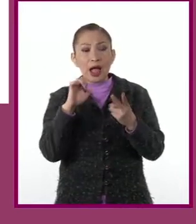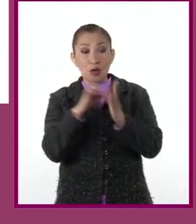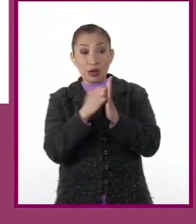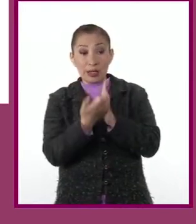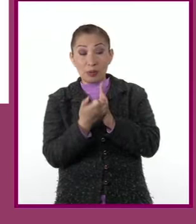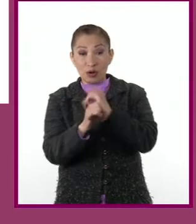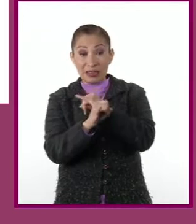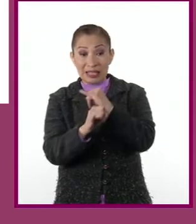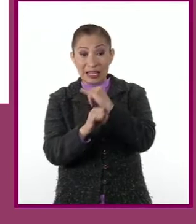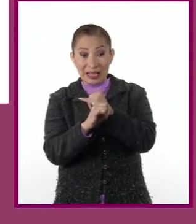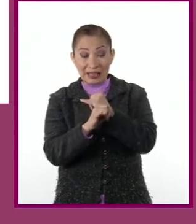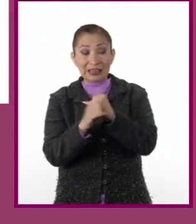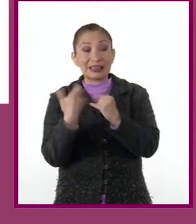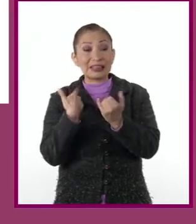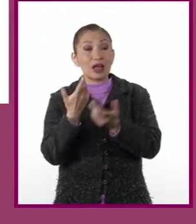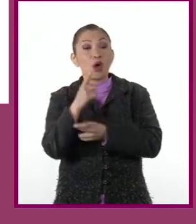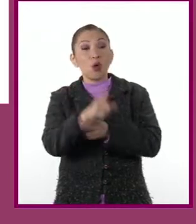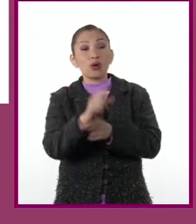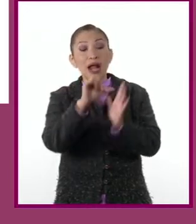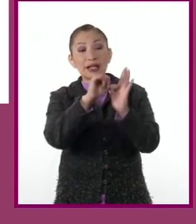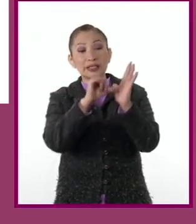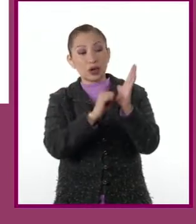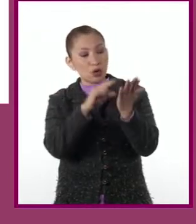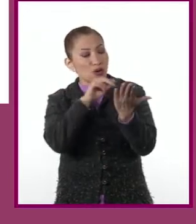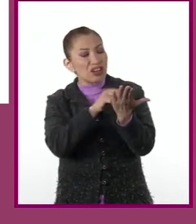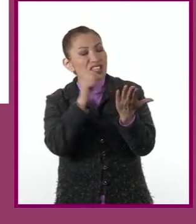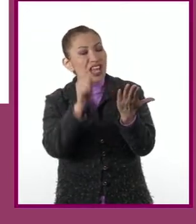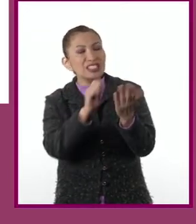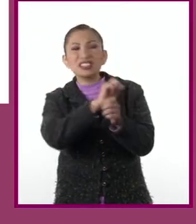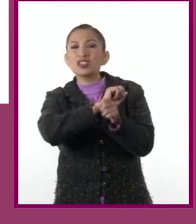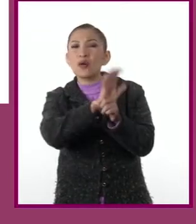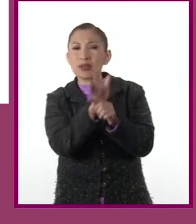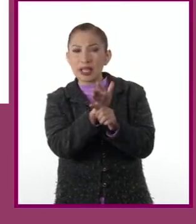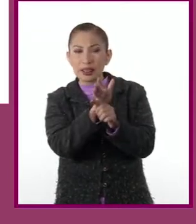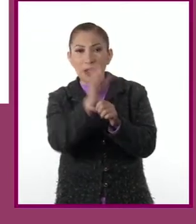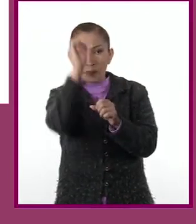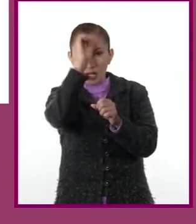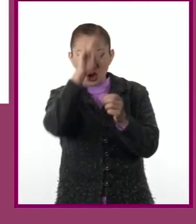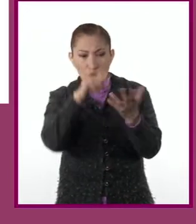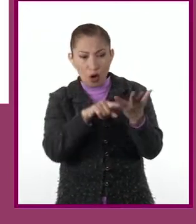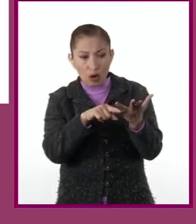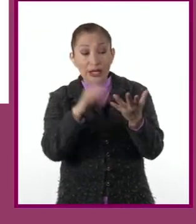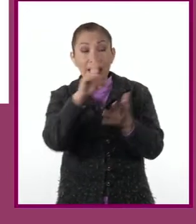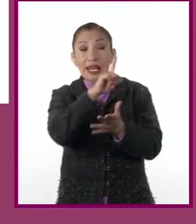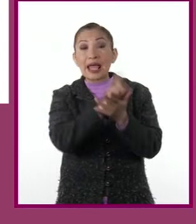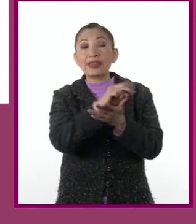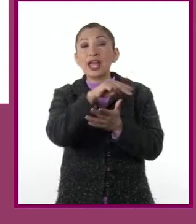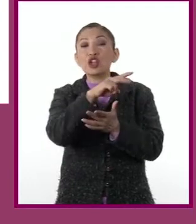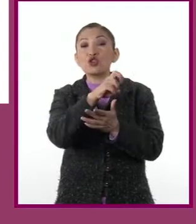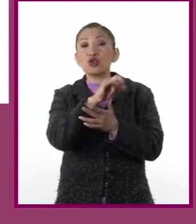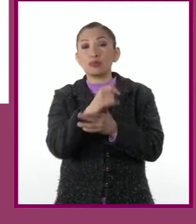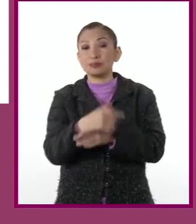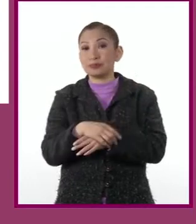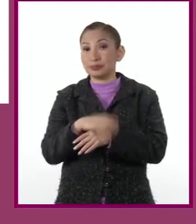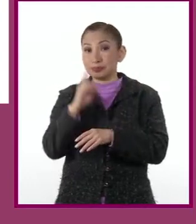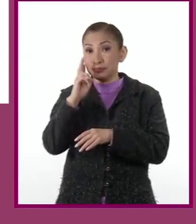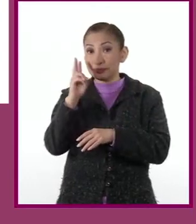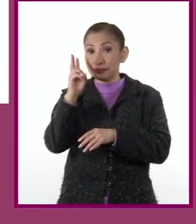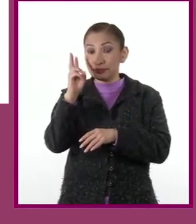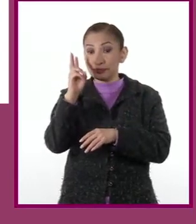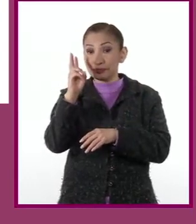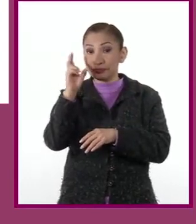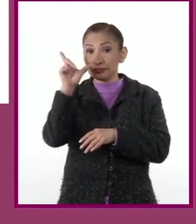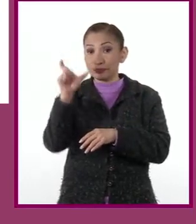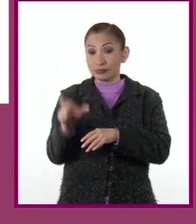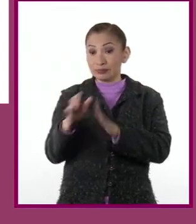Mancha, un artículo de opinión acerca del COVID-19, las leyes de Newton. Podemos buscar en